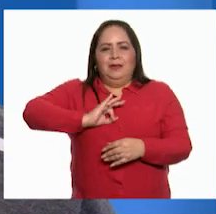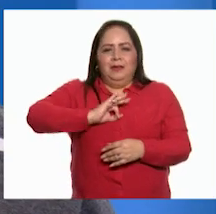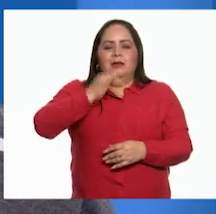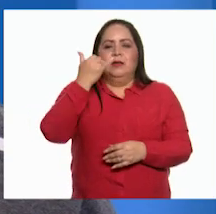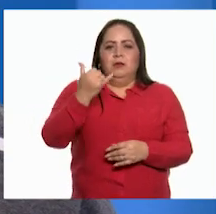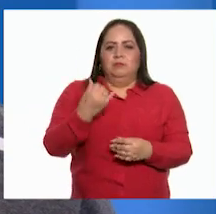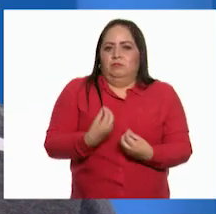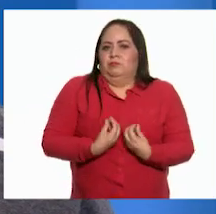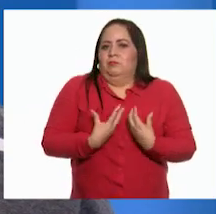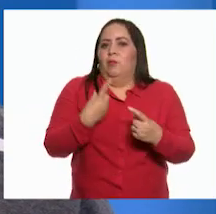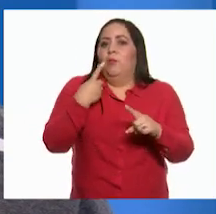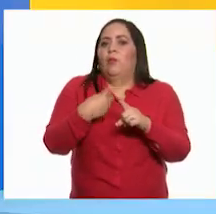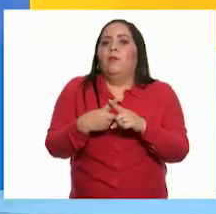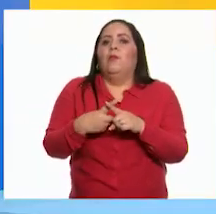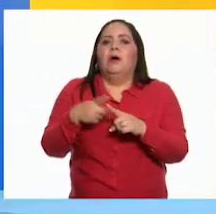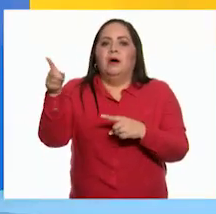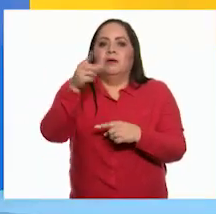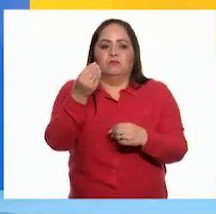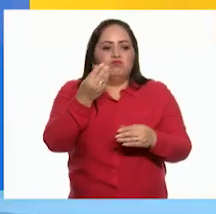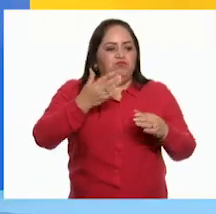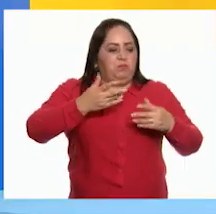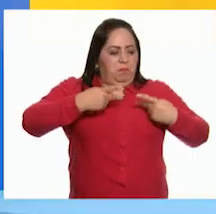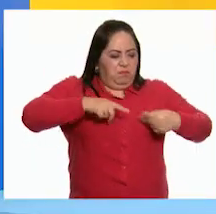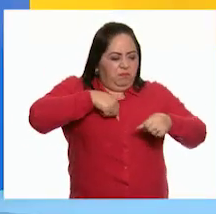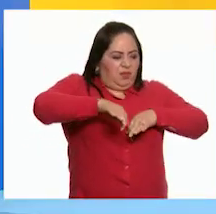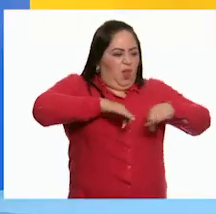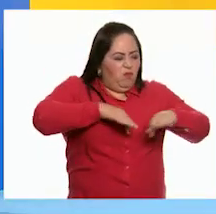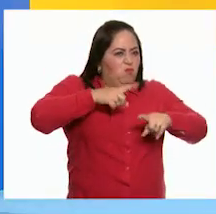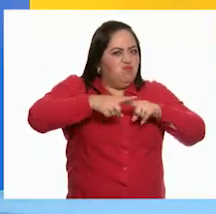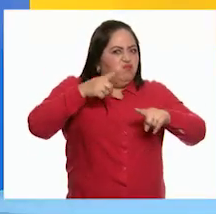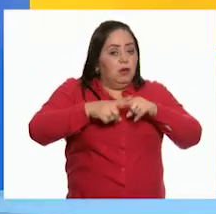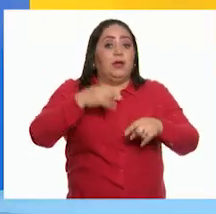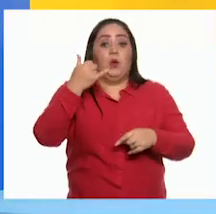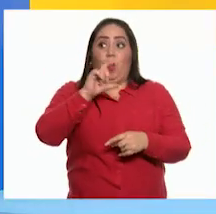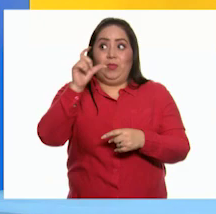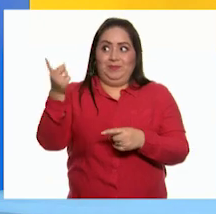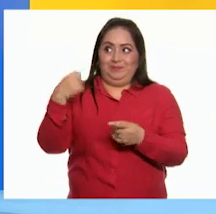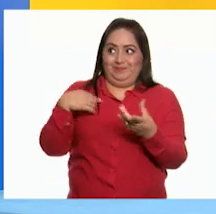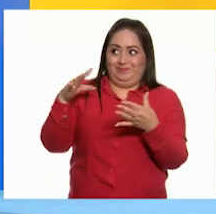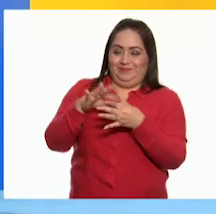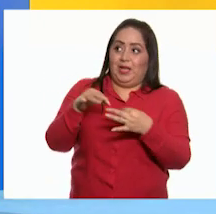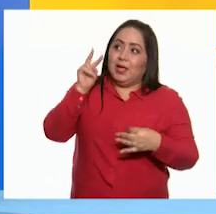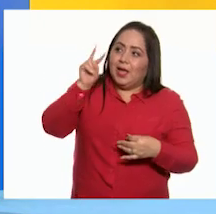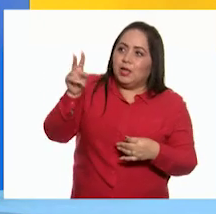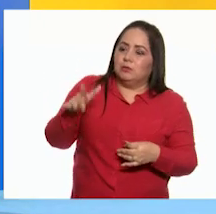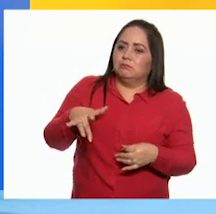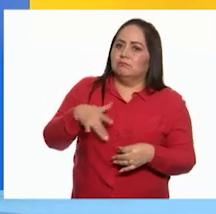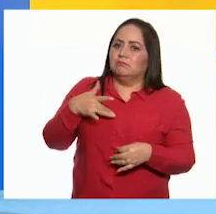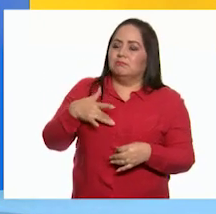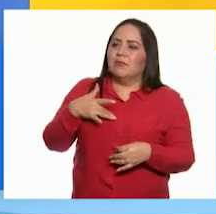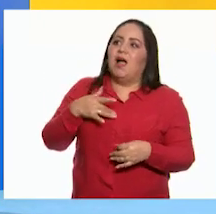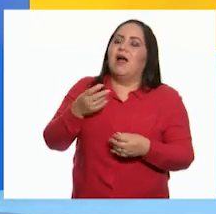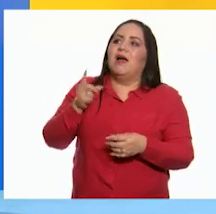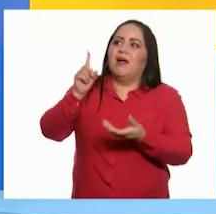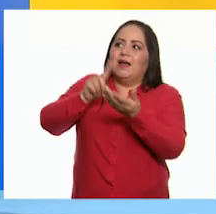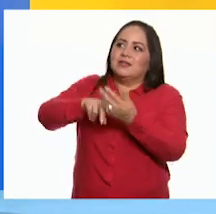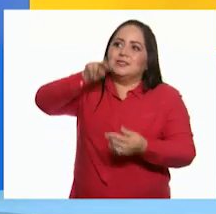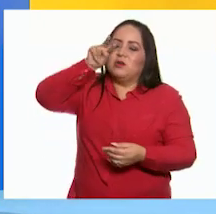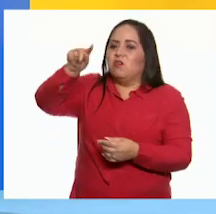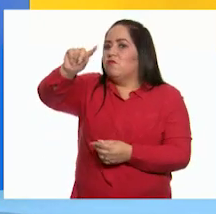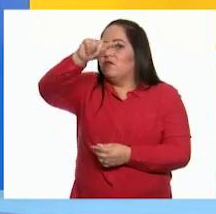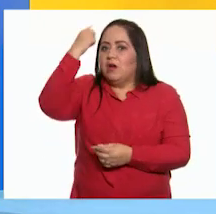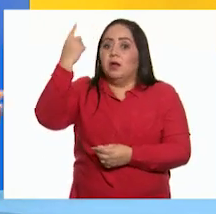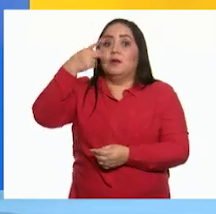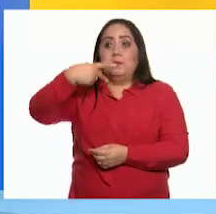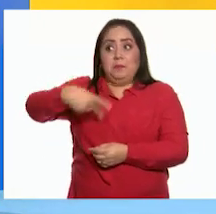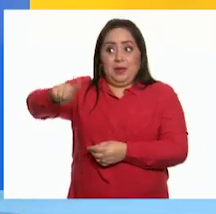y la motivación por uno de tus tantos logros personales. Y al platicarme, tu sentimiento se manifiesta, a pesar de que no